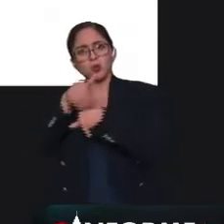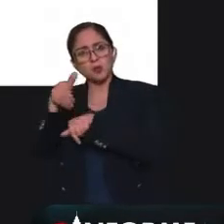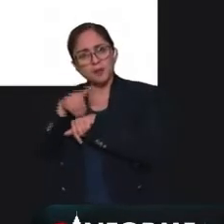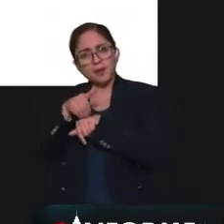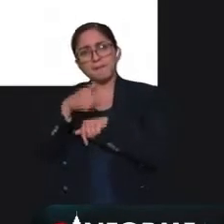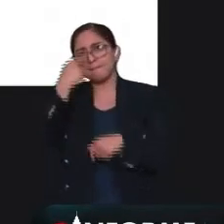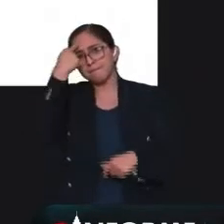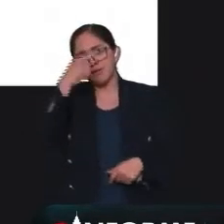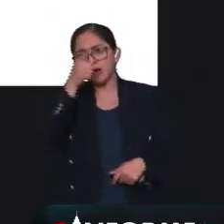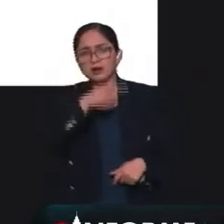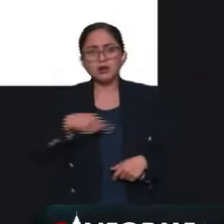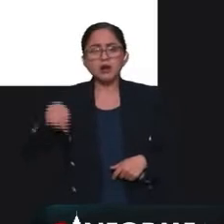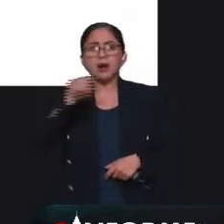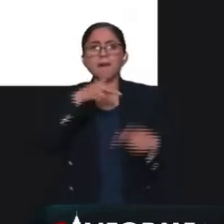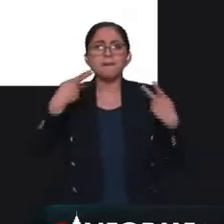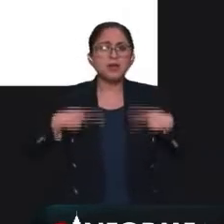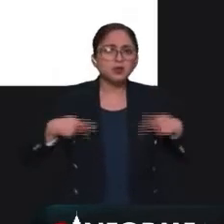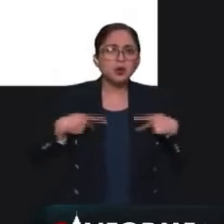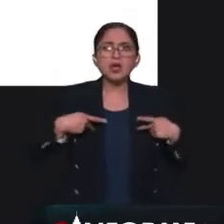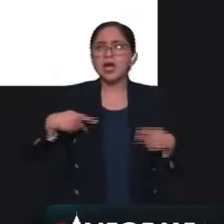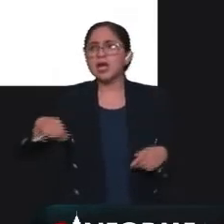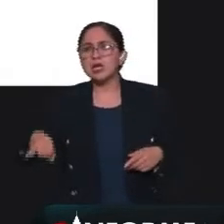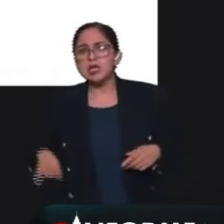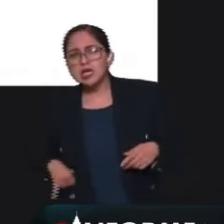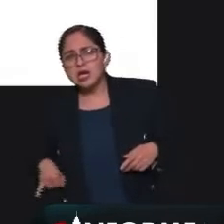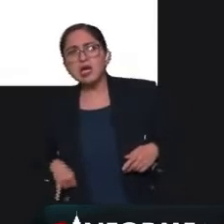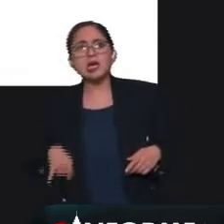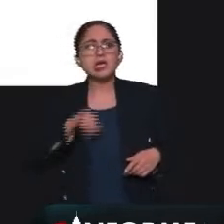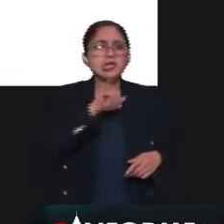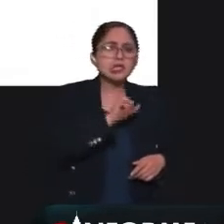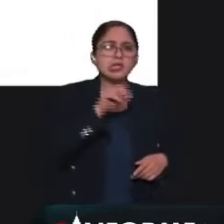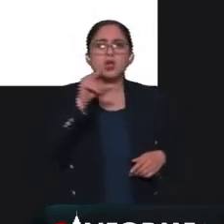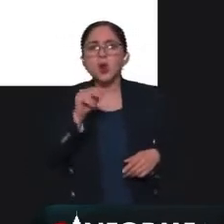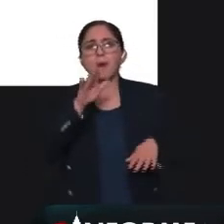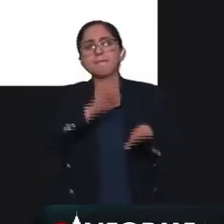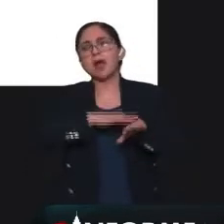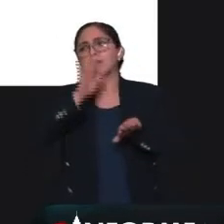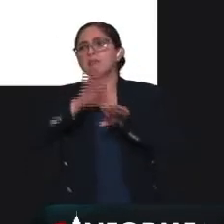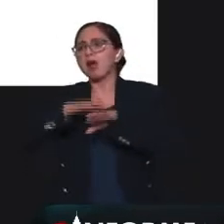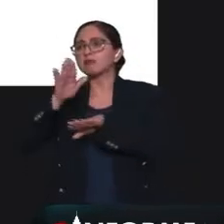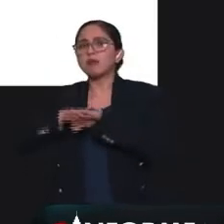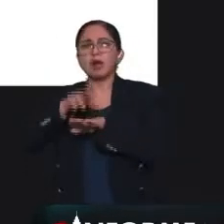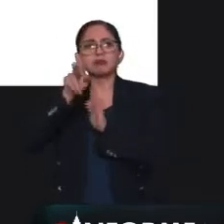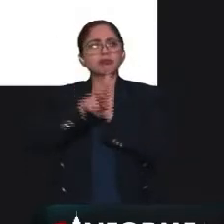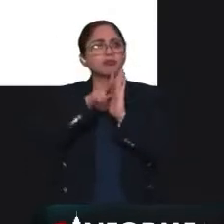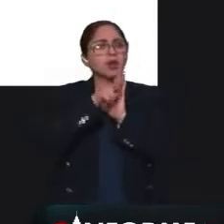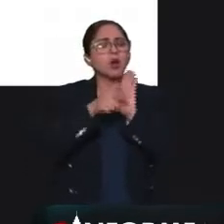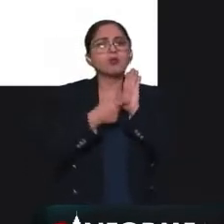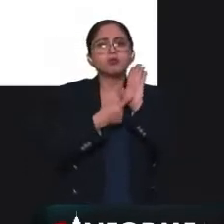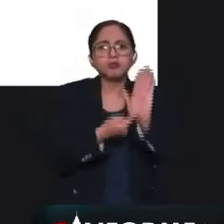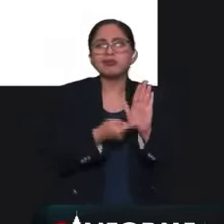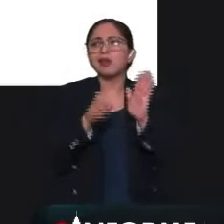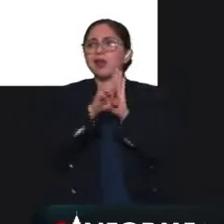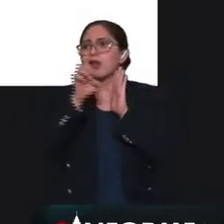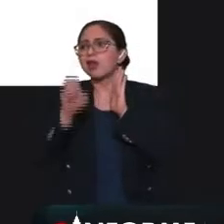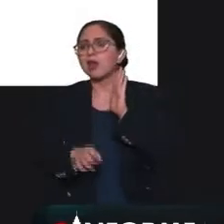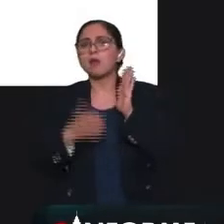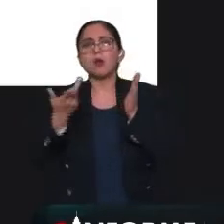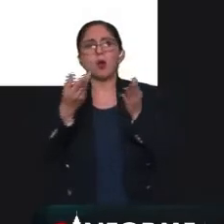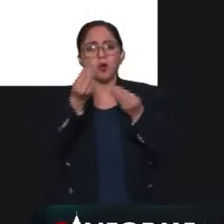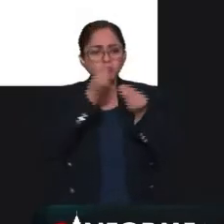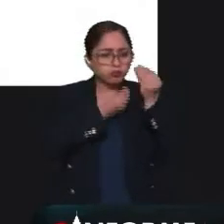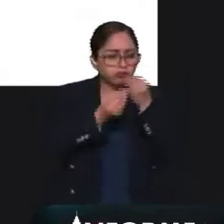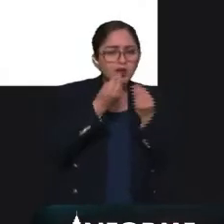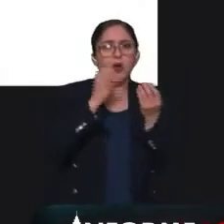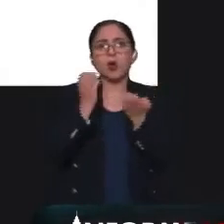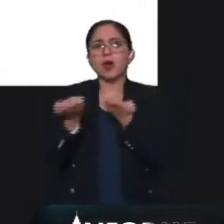interesemos más en lo que vemos, o nos aparecen más videos y más videos de lo que vemos regularmente, digamos recetas, ejercicio, pero en el caso de la